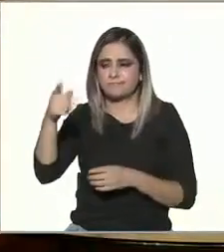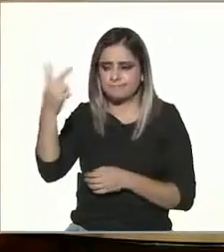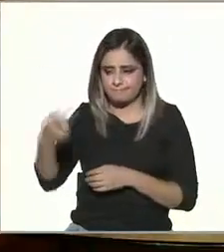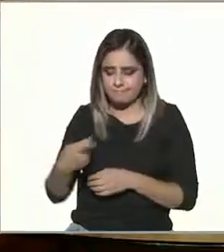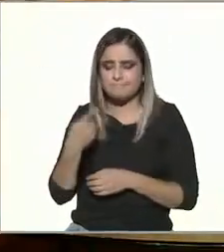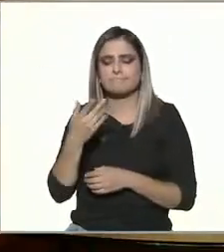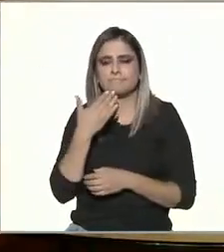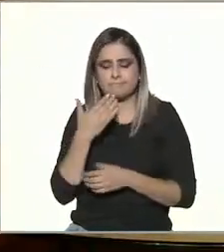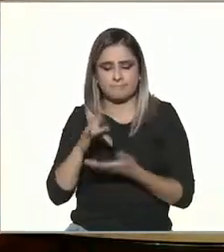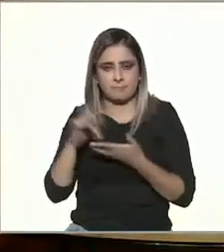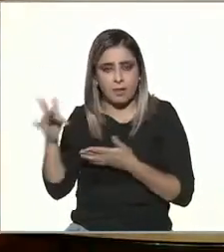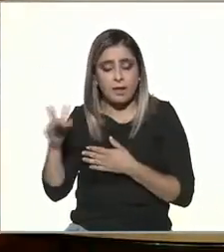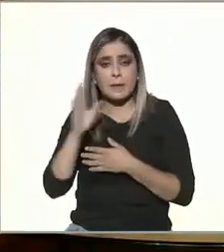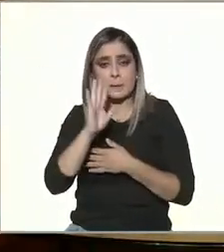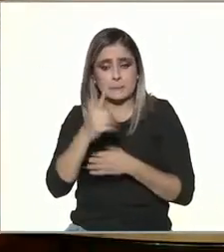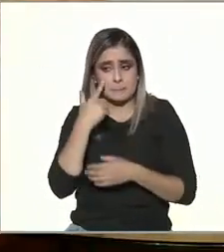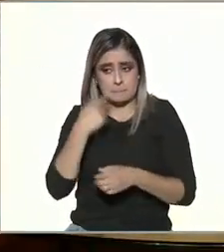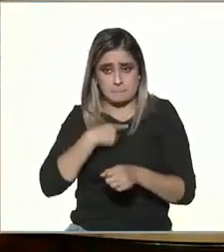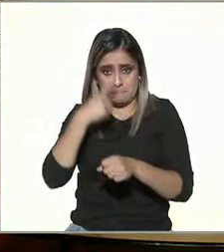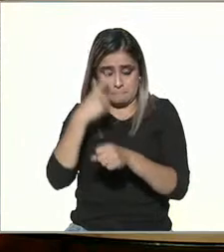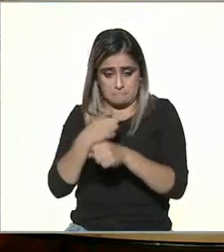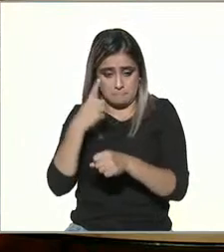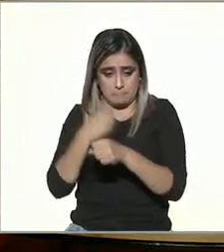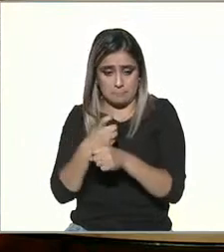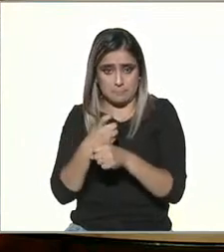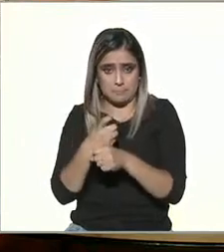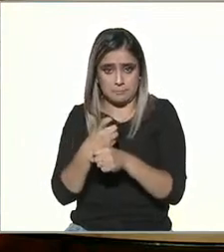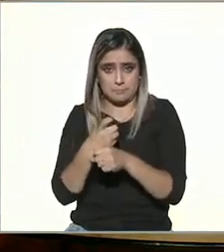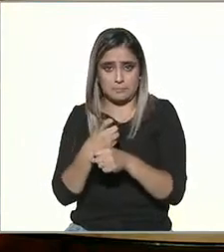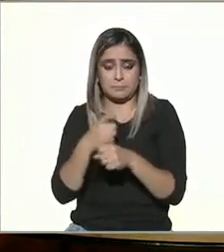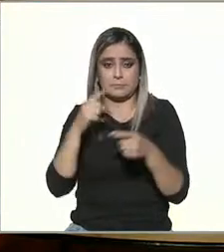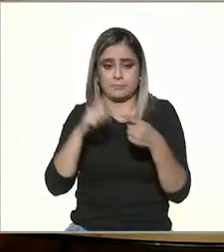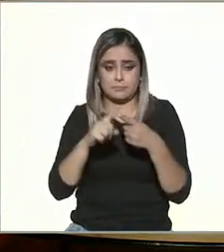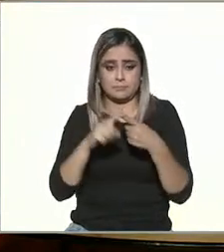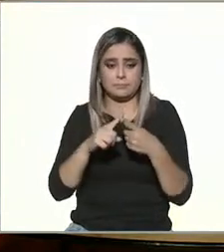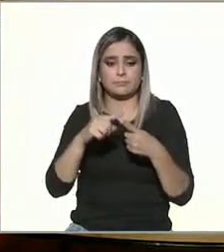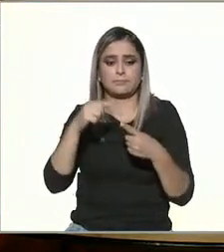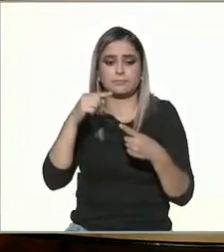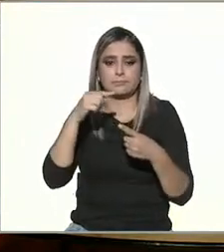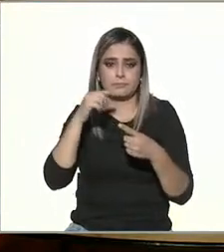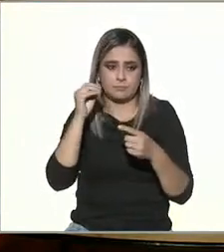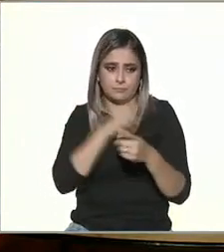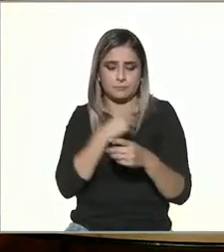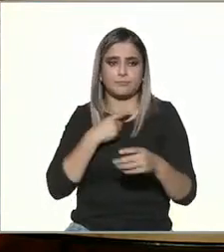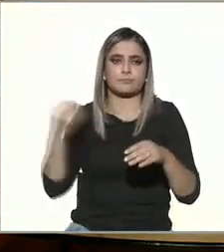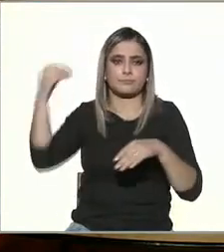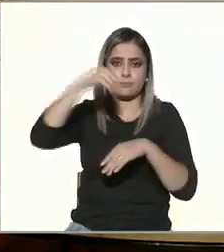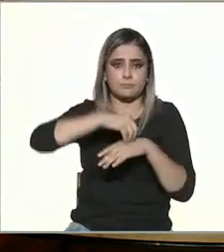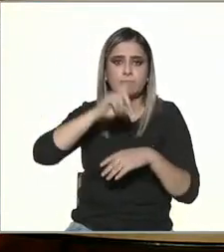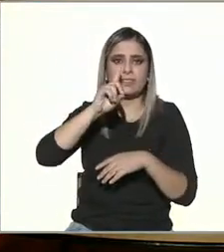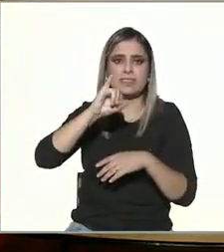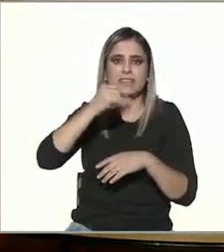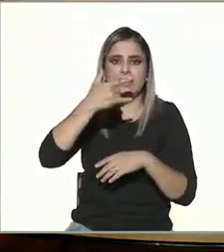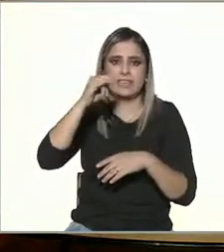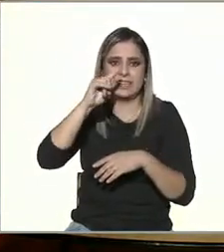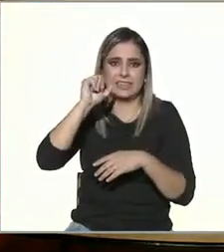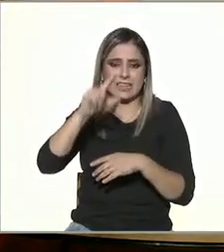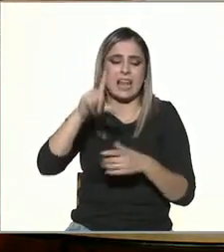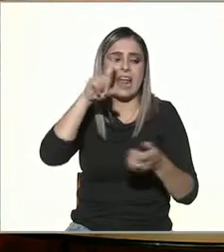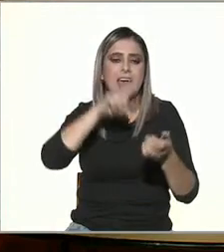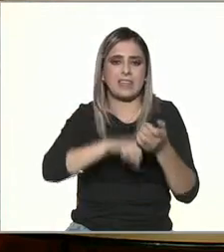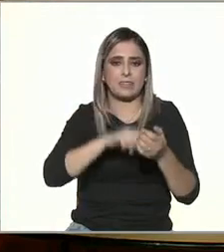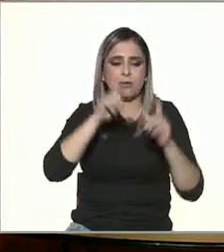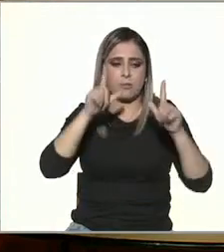yo lo primero que haría es como poner no sé si un ministerio digital pero poner digital en el centro de nuestra economía